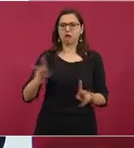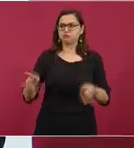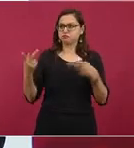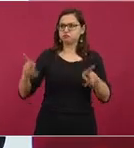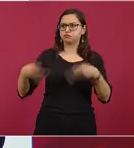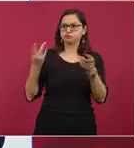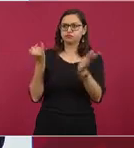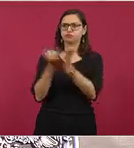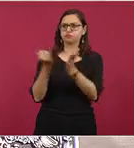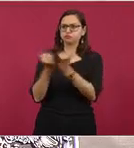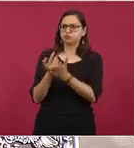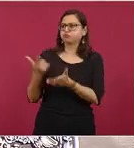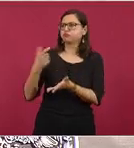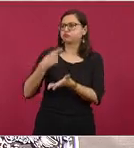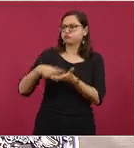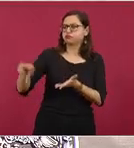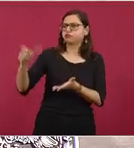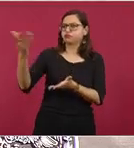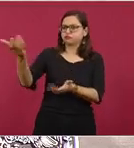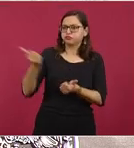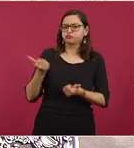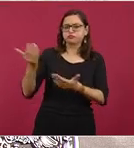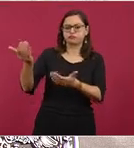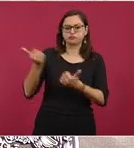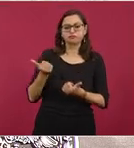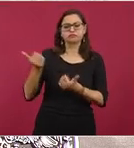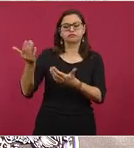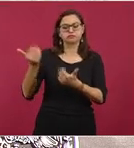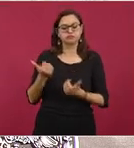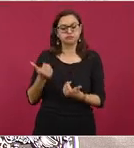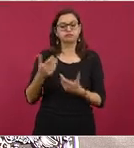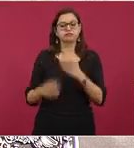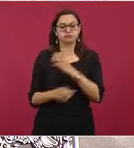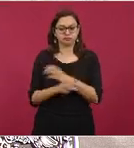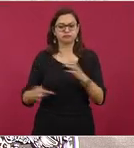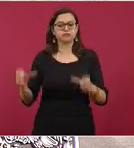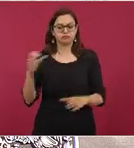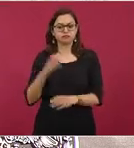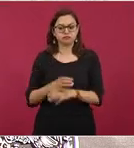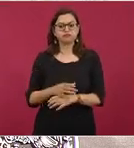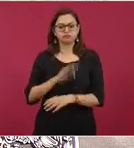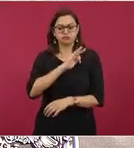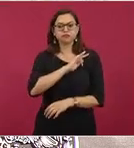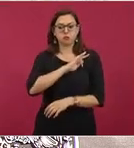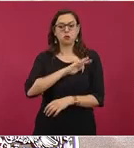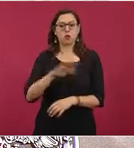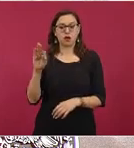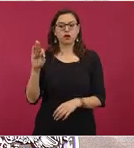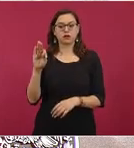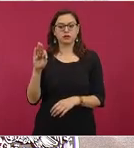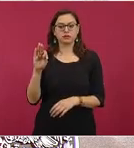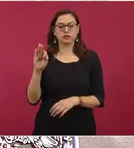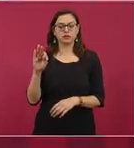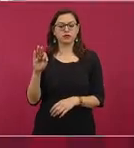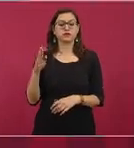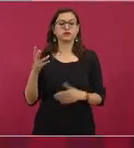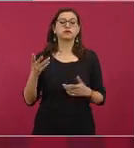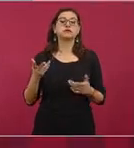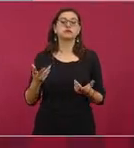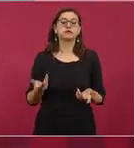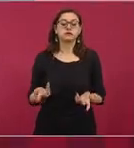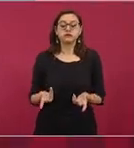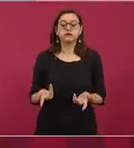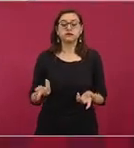para la importación de algunos alimentos entonces si